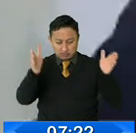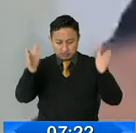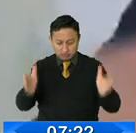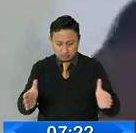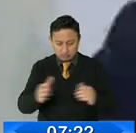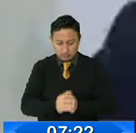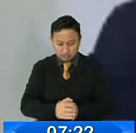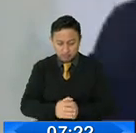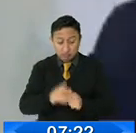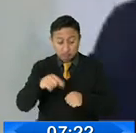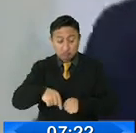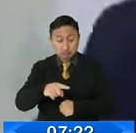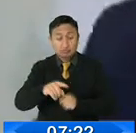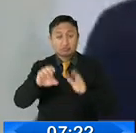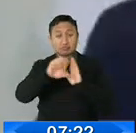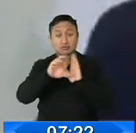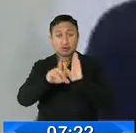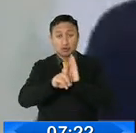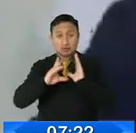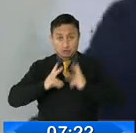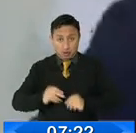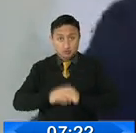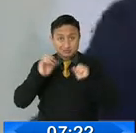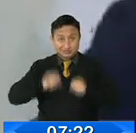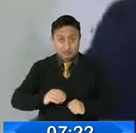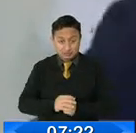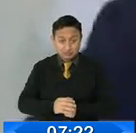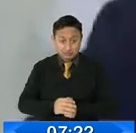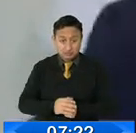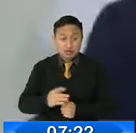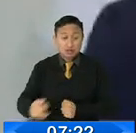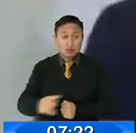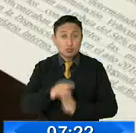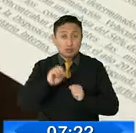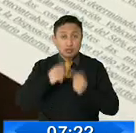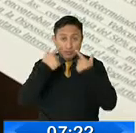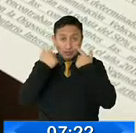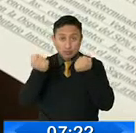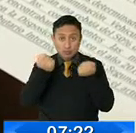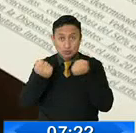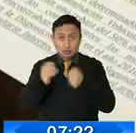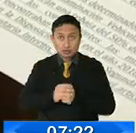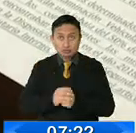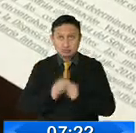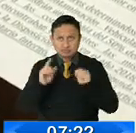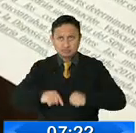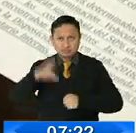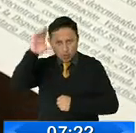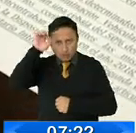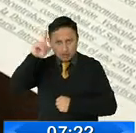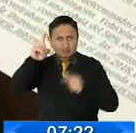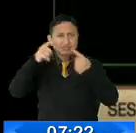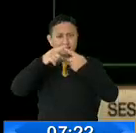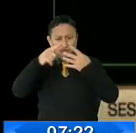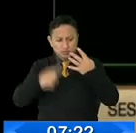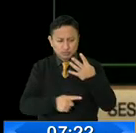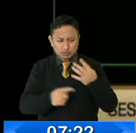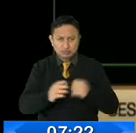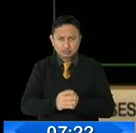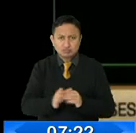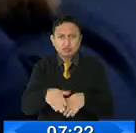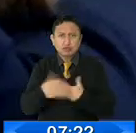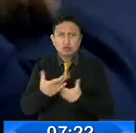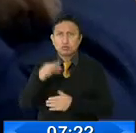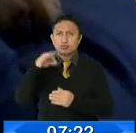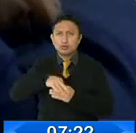conste un Código Orgánico de Salud y que este pueda ser regulado. Frente a la dispersión de criterios, la propuesta para viabilizar la